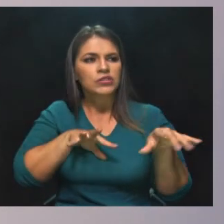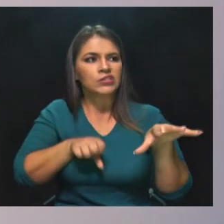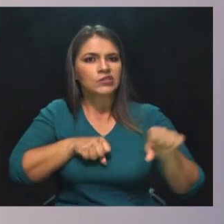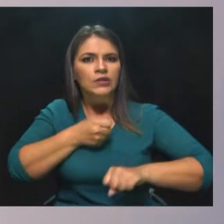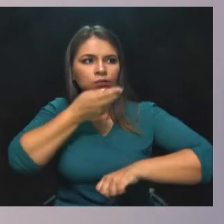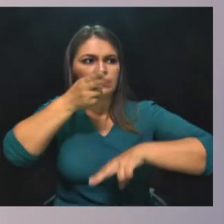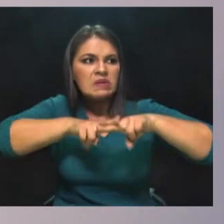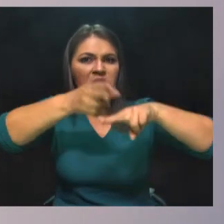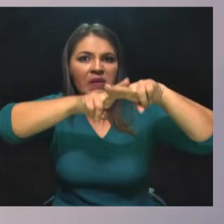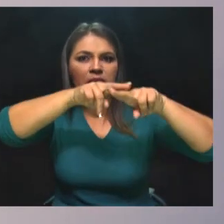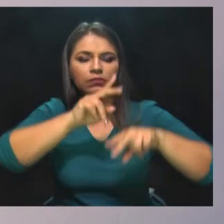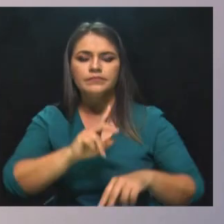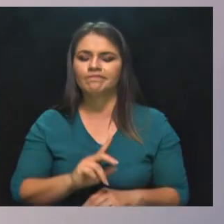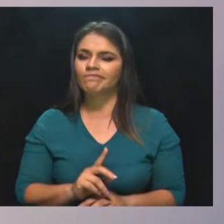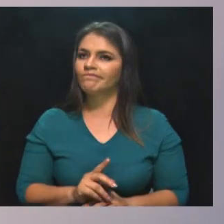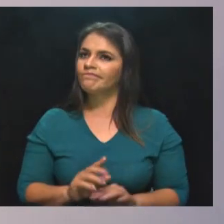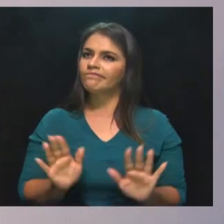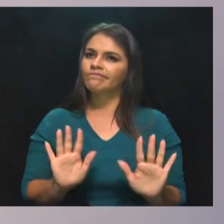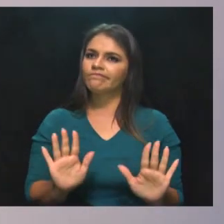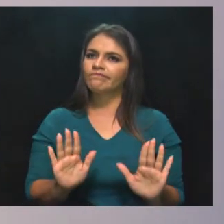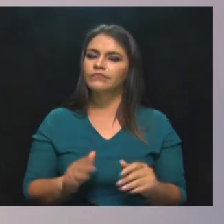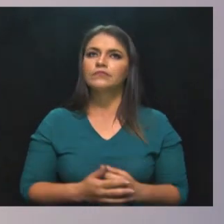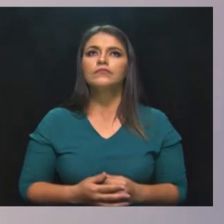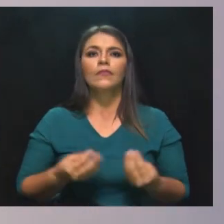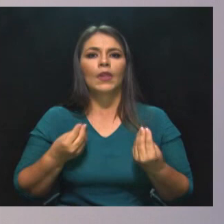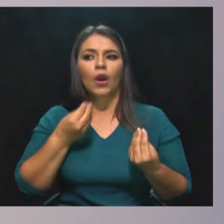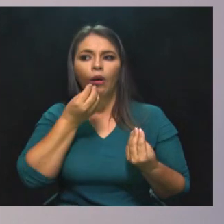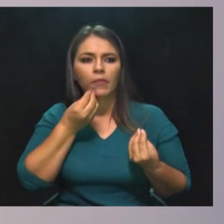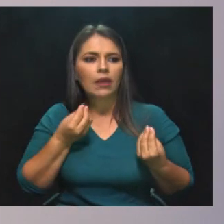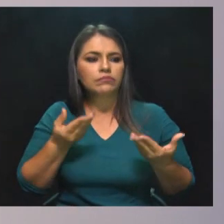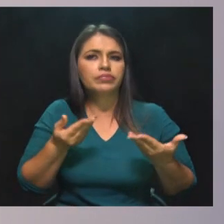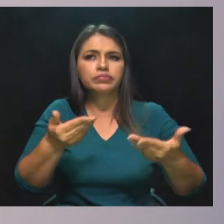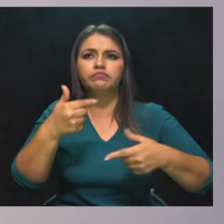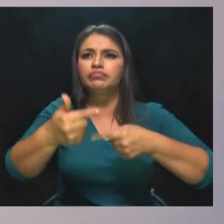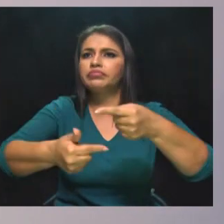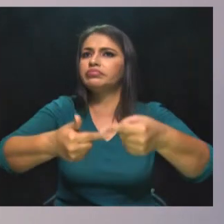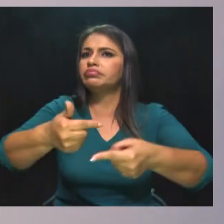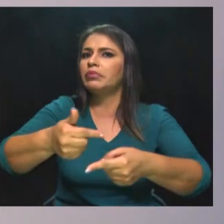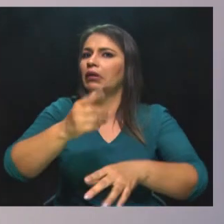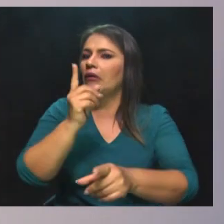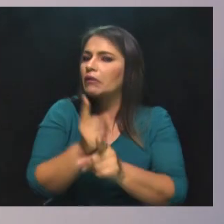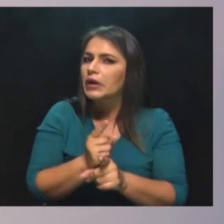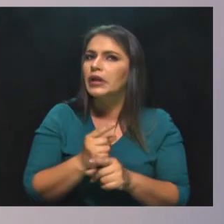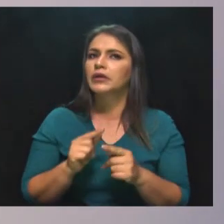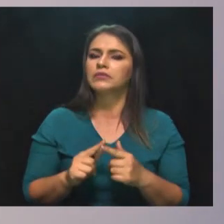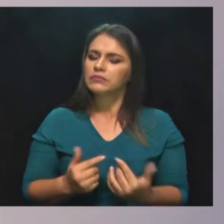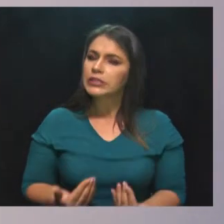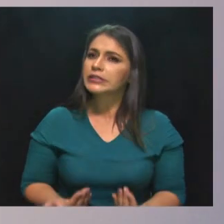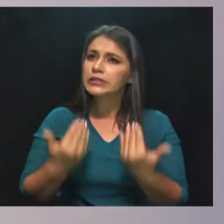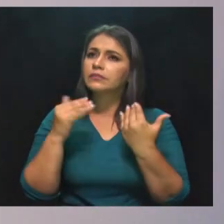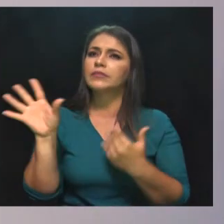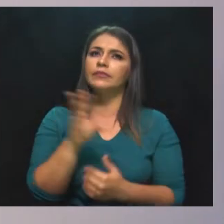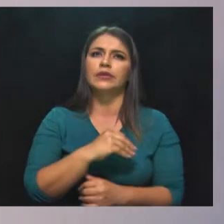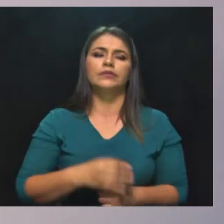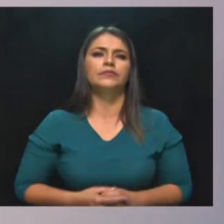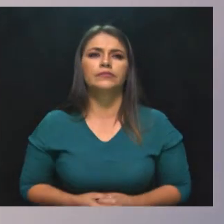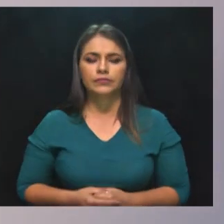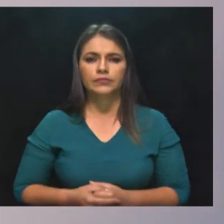ni especulación, que la cadena de suministros opere de la mejor manera y que sea útil a todos.